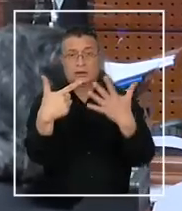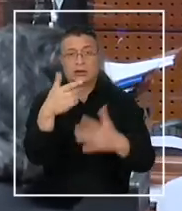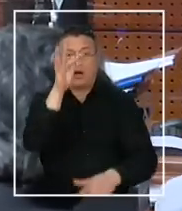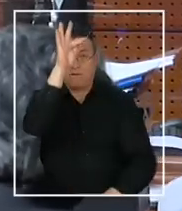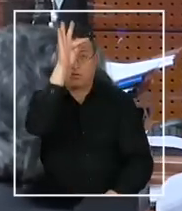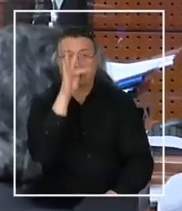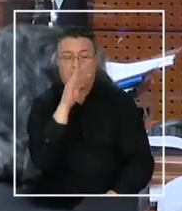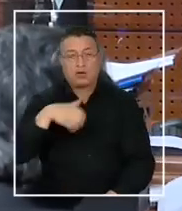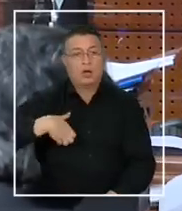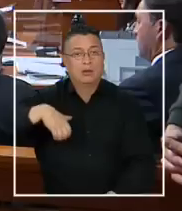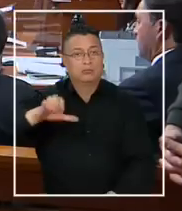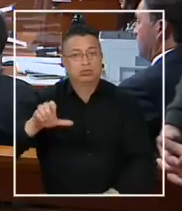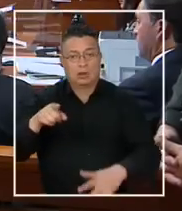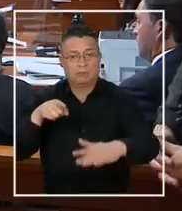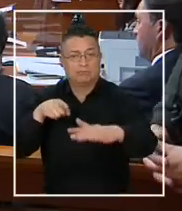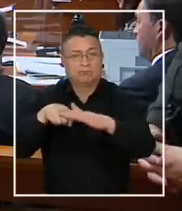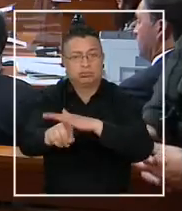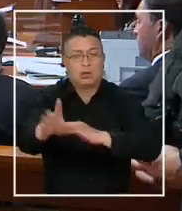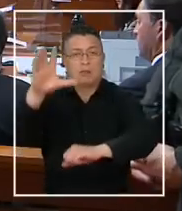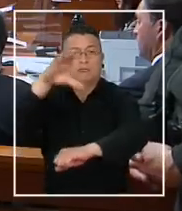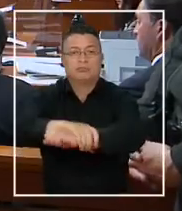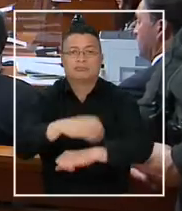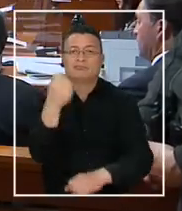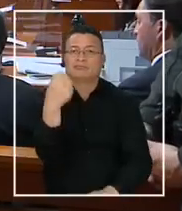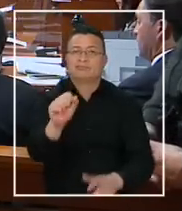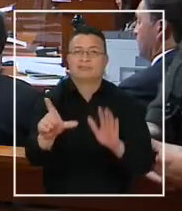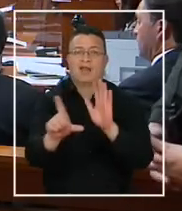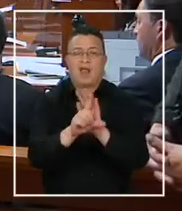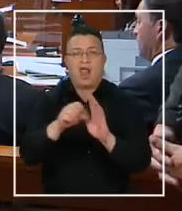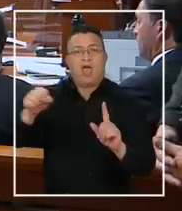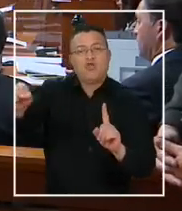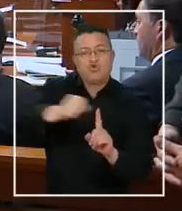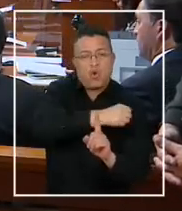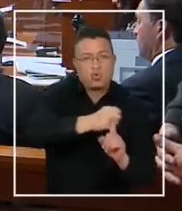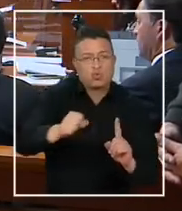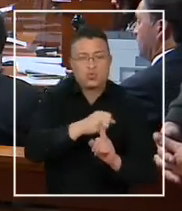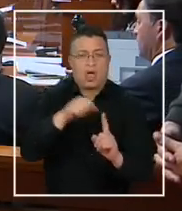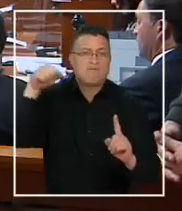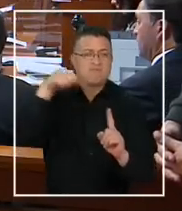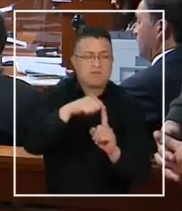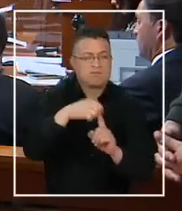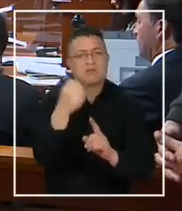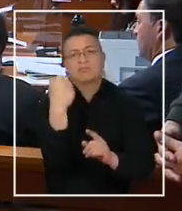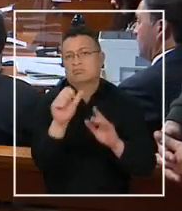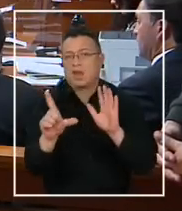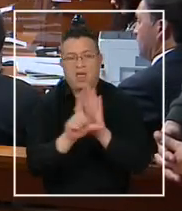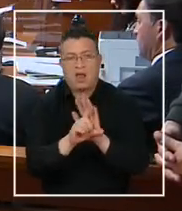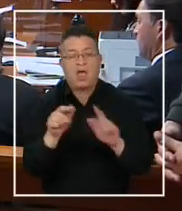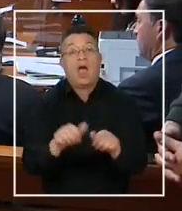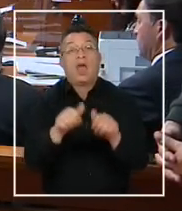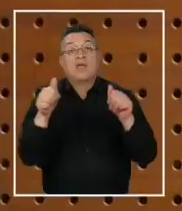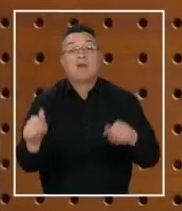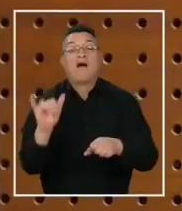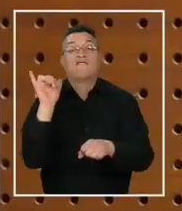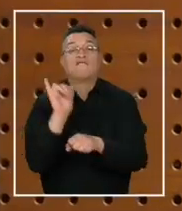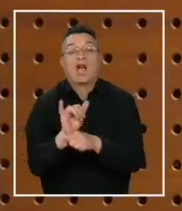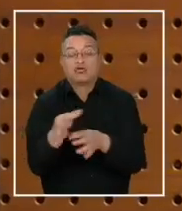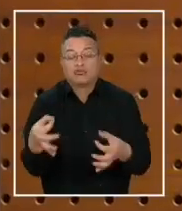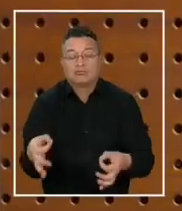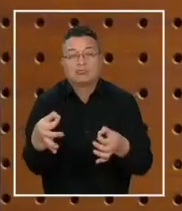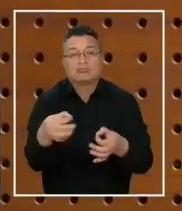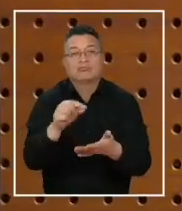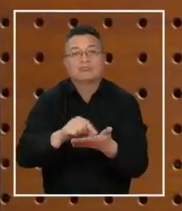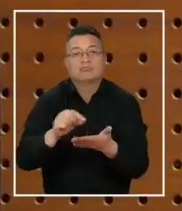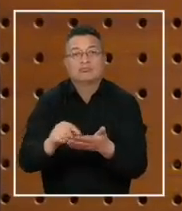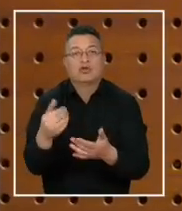funcionarios por allanamiento y detención ilegal, torturas y a premios ilegítimos, además de falsificación de parte policial.